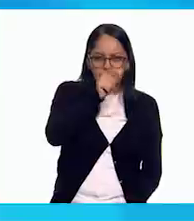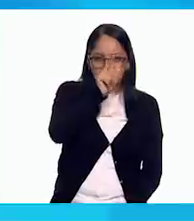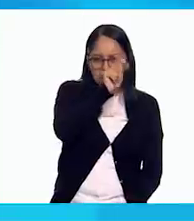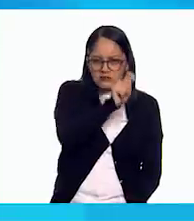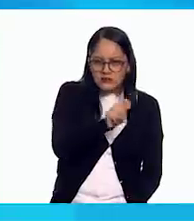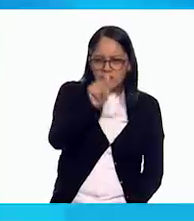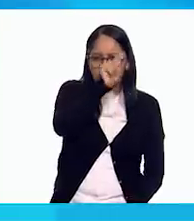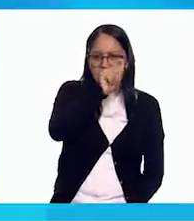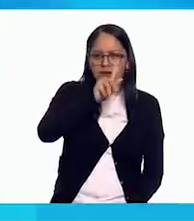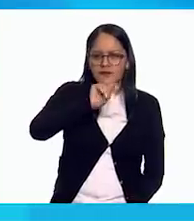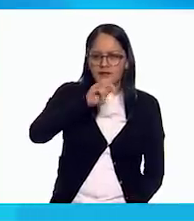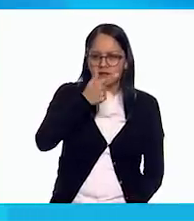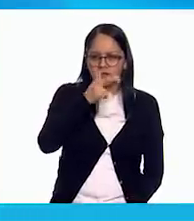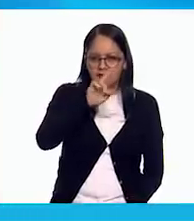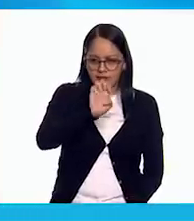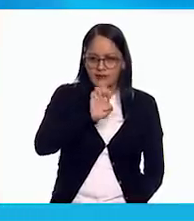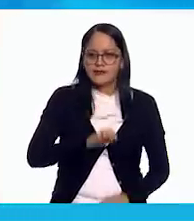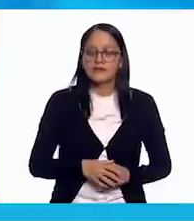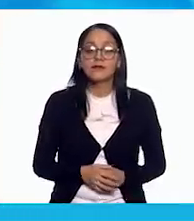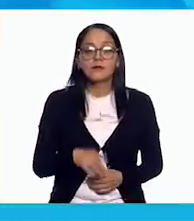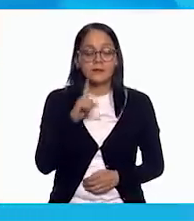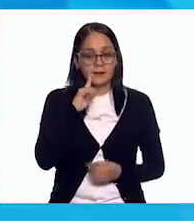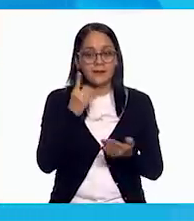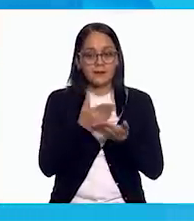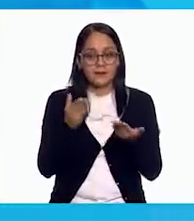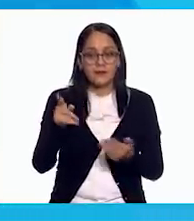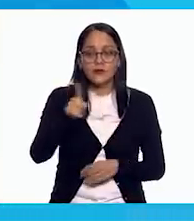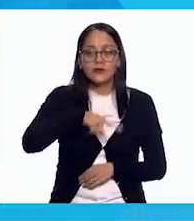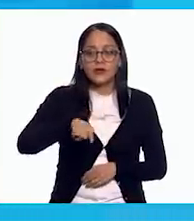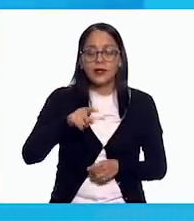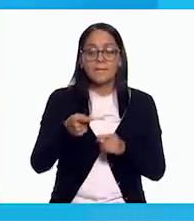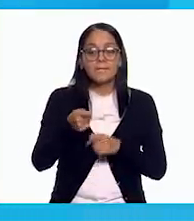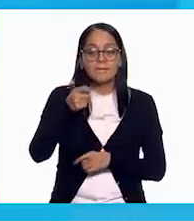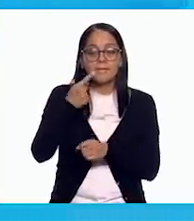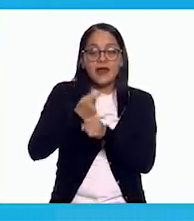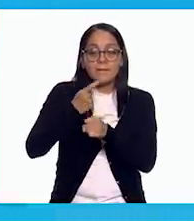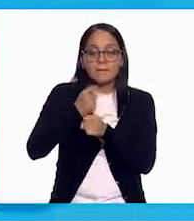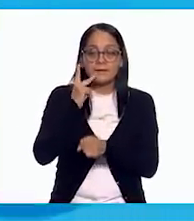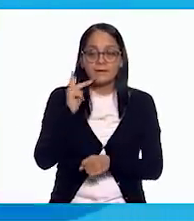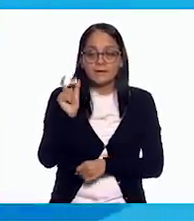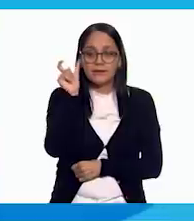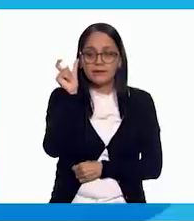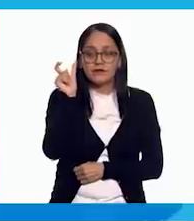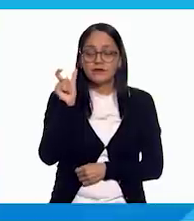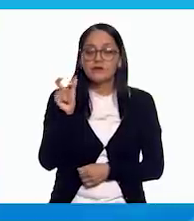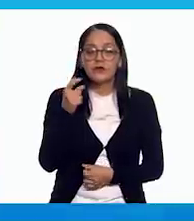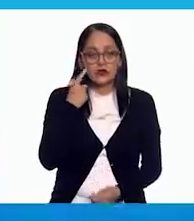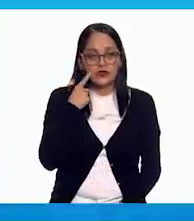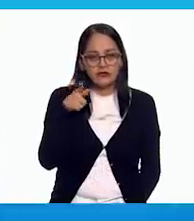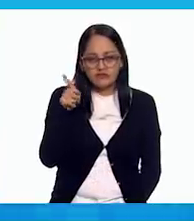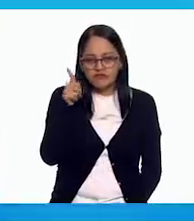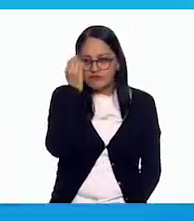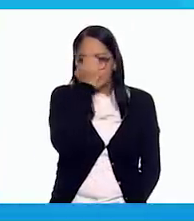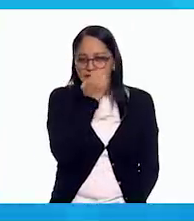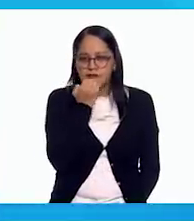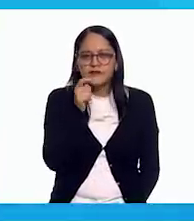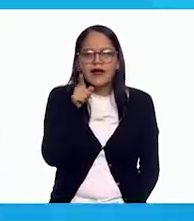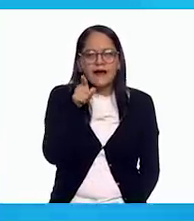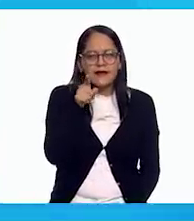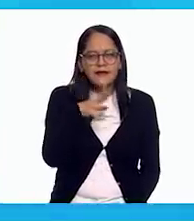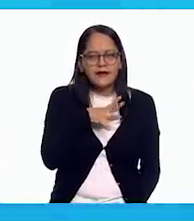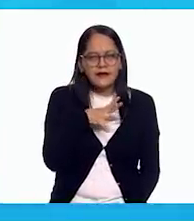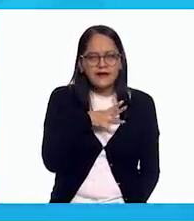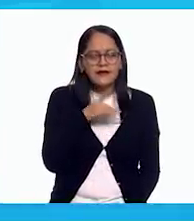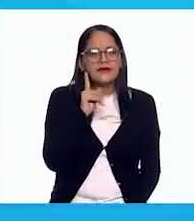palabra tigre. Ahí va. Vamos a encerrar la primera. ¿Te parece? Me parece muy bien. Yo observo ahí